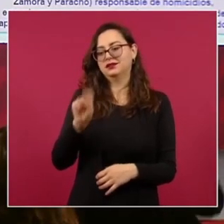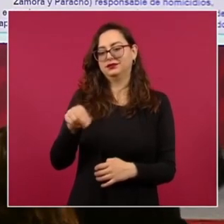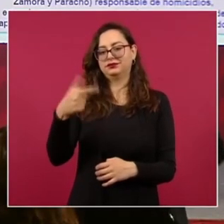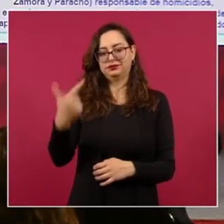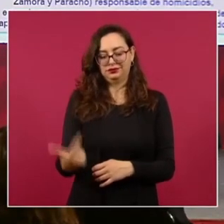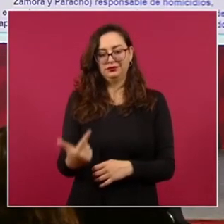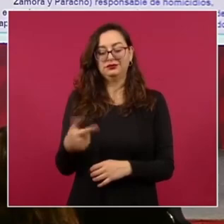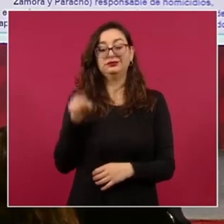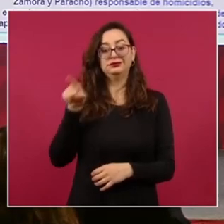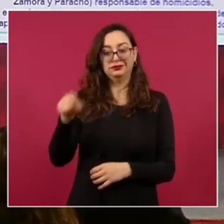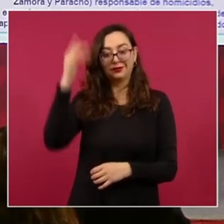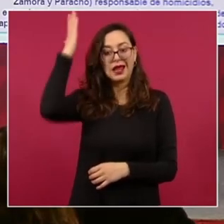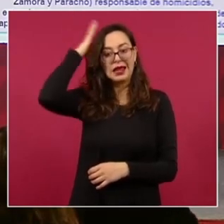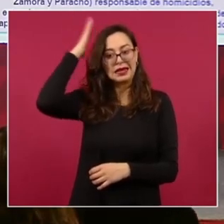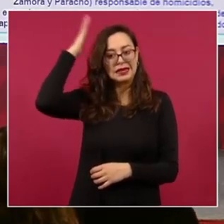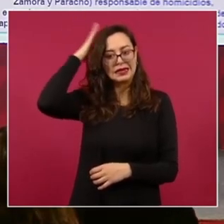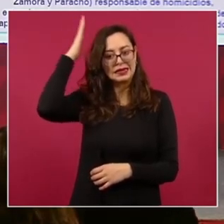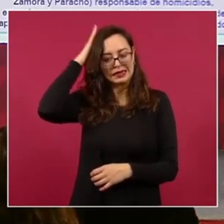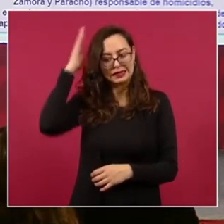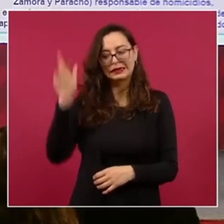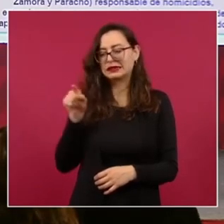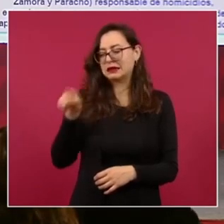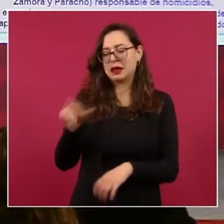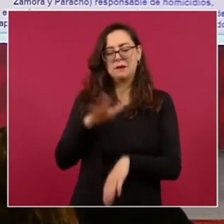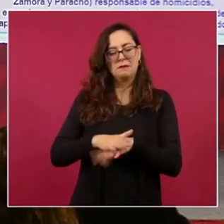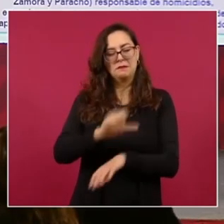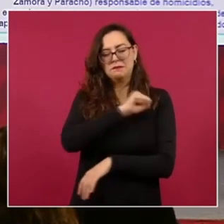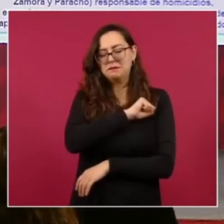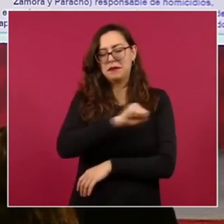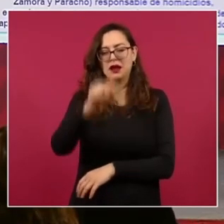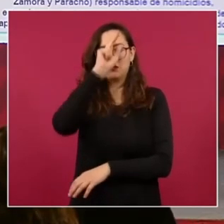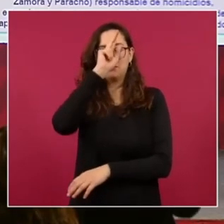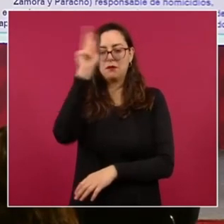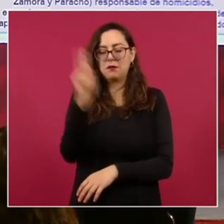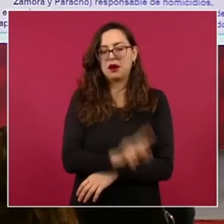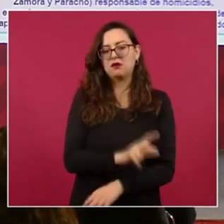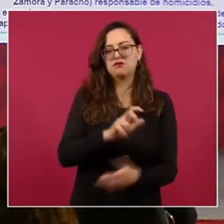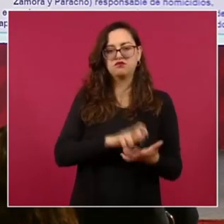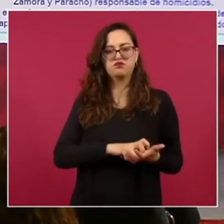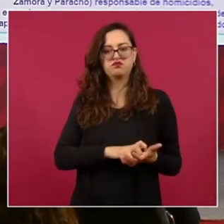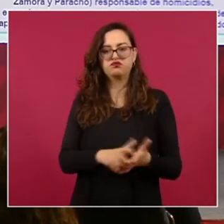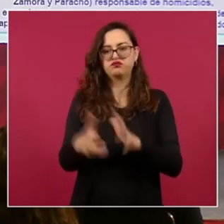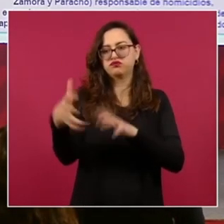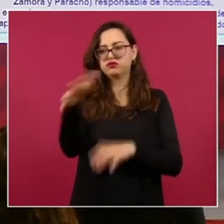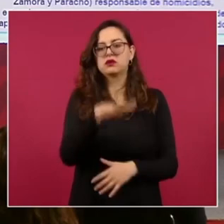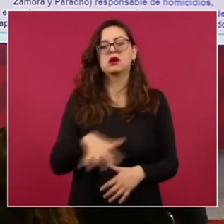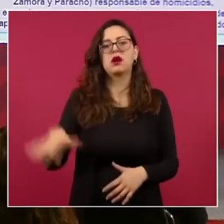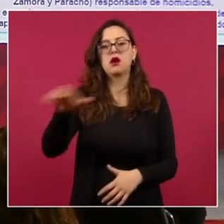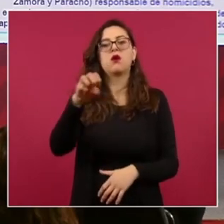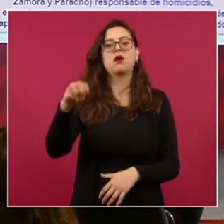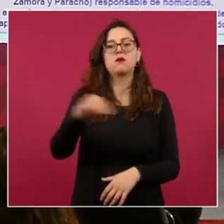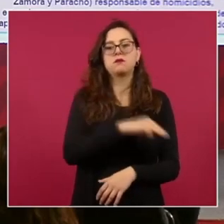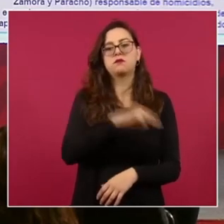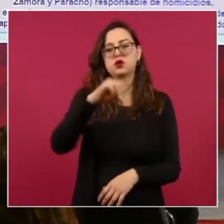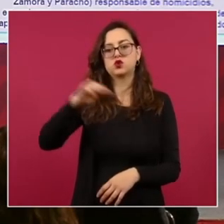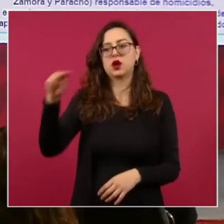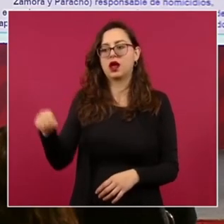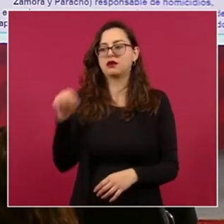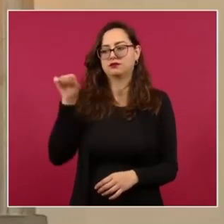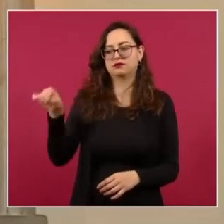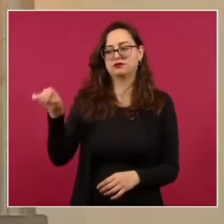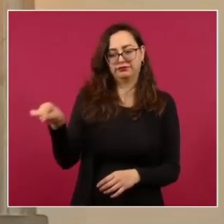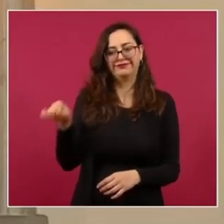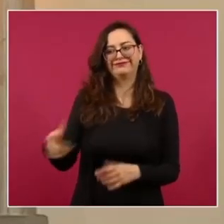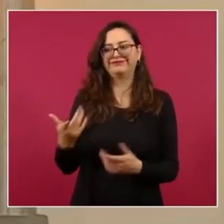considerado el principal generador de violencia en la zona purépecha, en el estado de Michoacán,